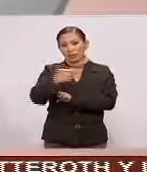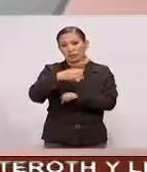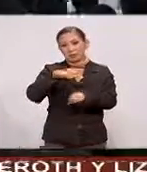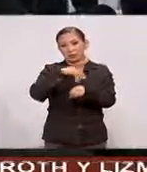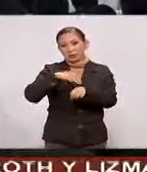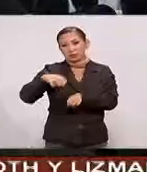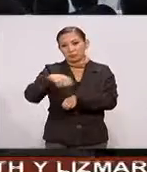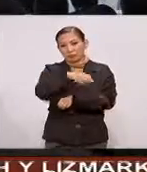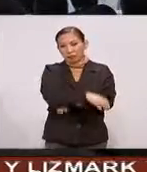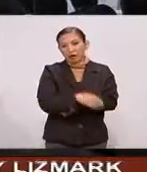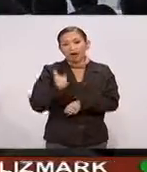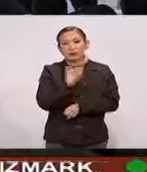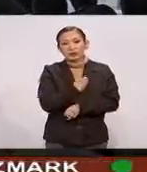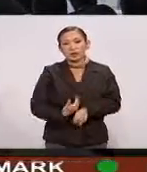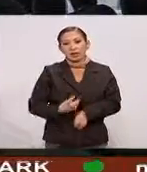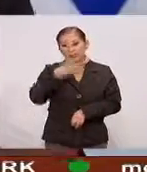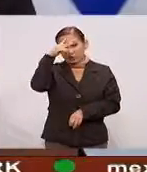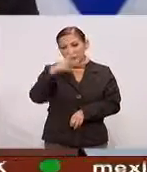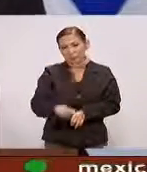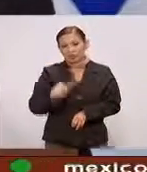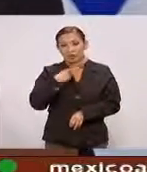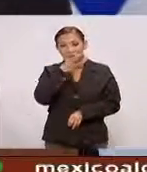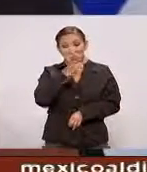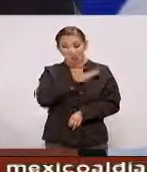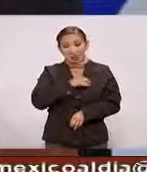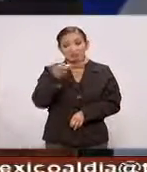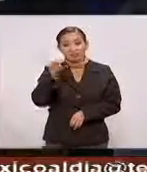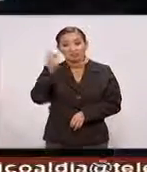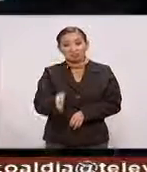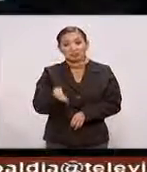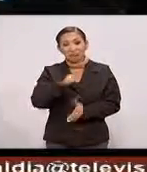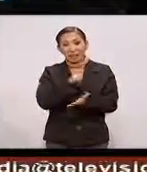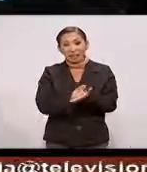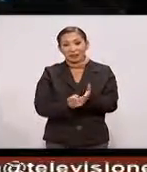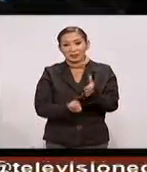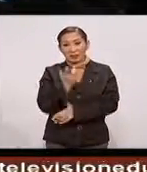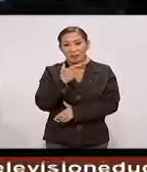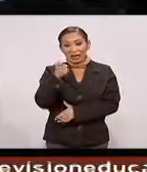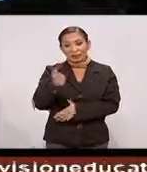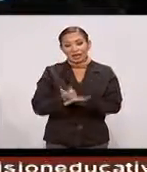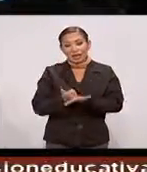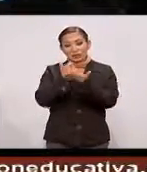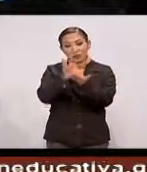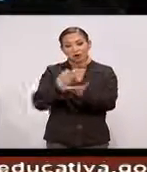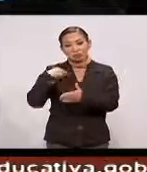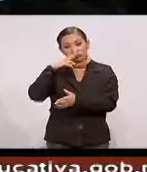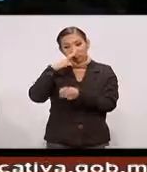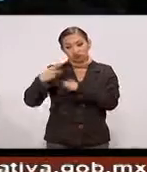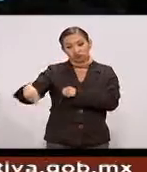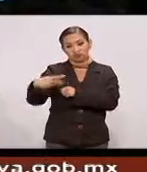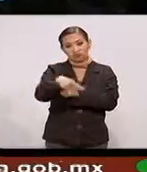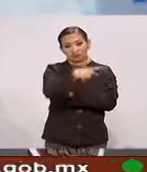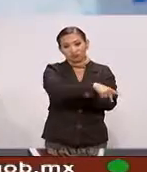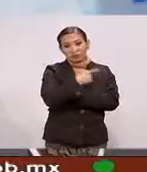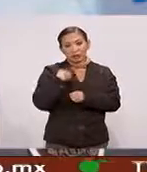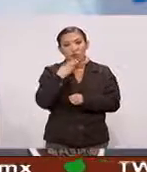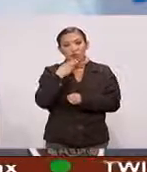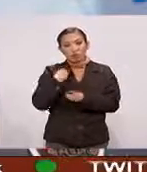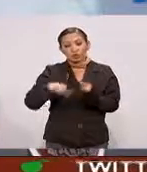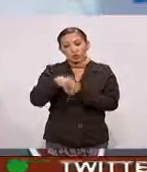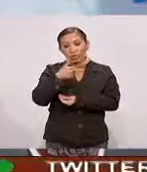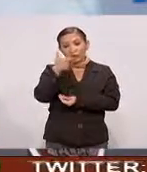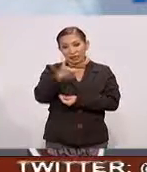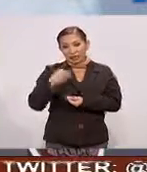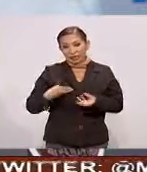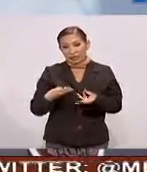El presidente Enrique Peña Nieto Celebra la medida Promoverá La responsabilidad En el manejo De las